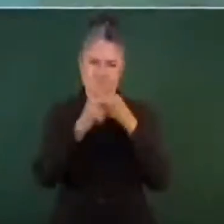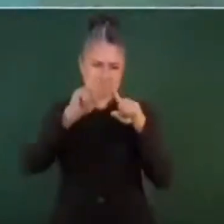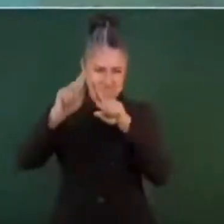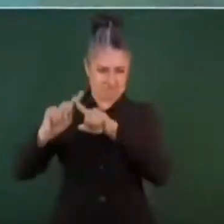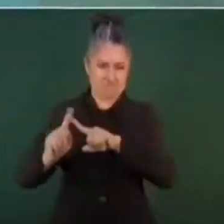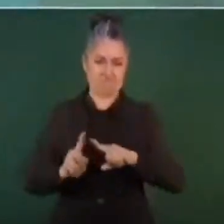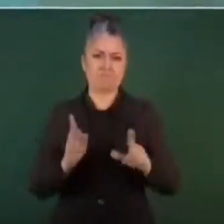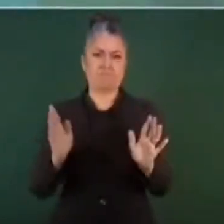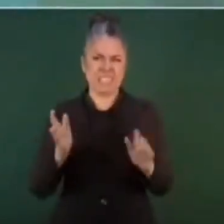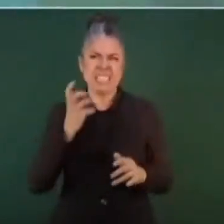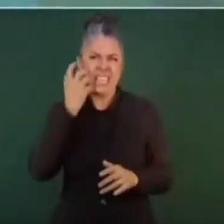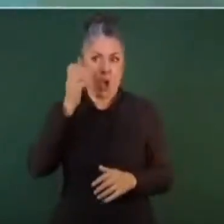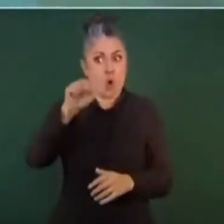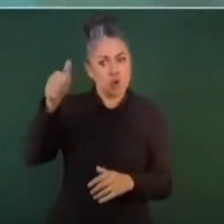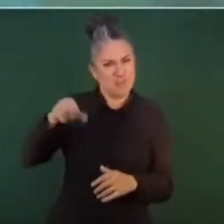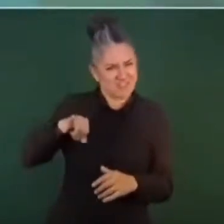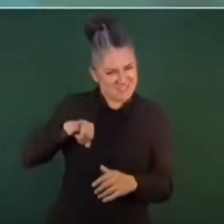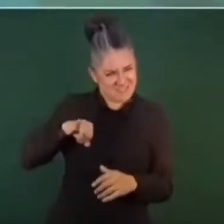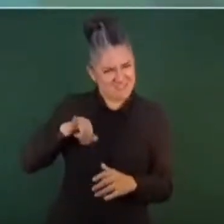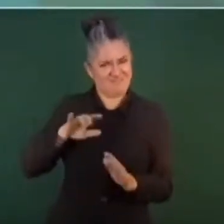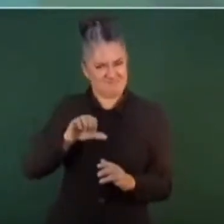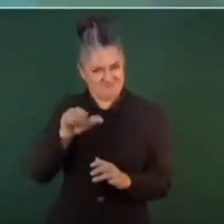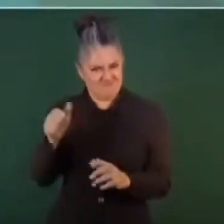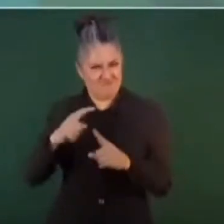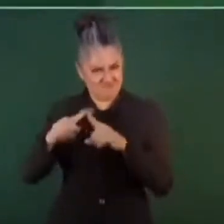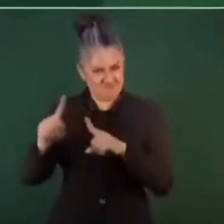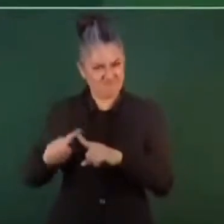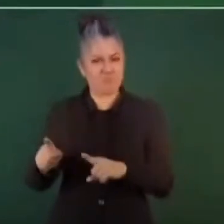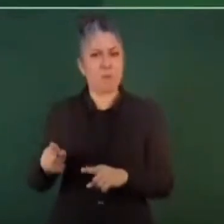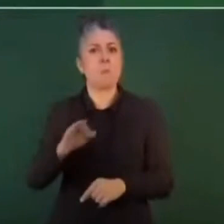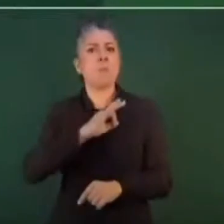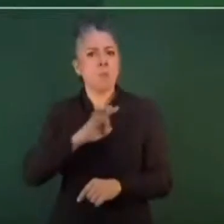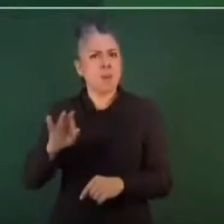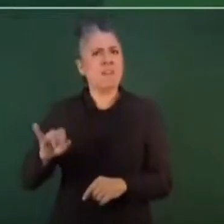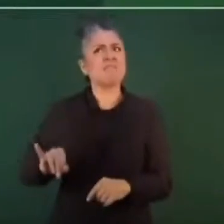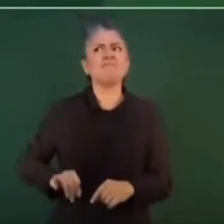otros intereses puedan venir